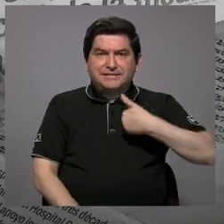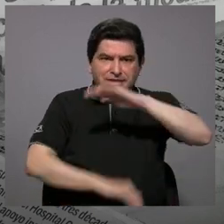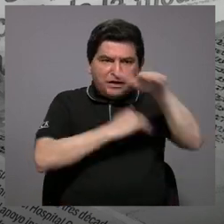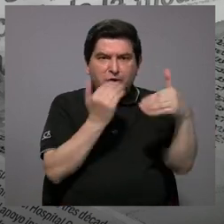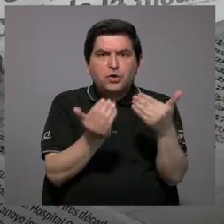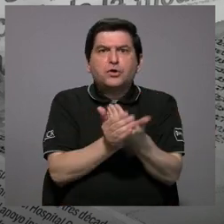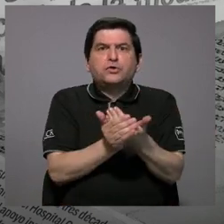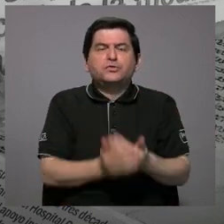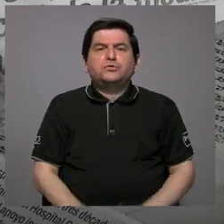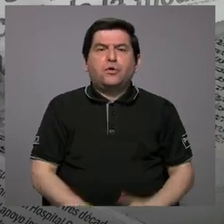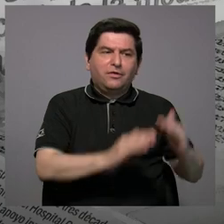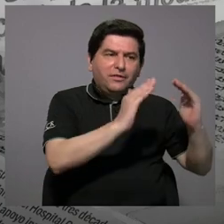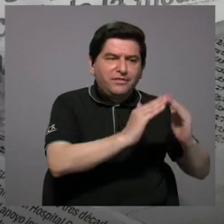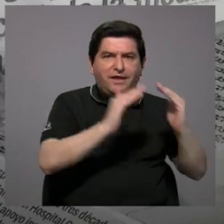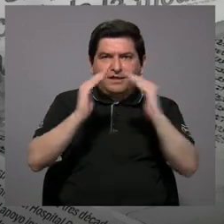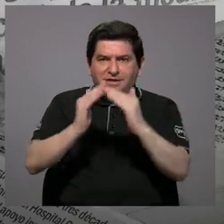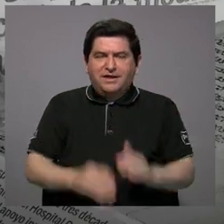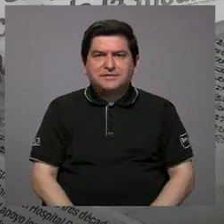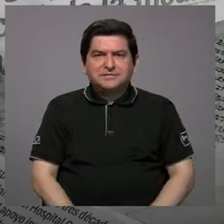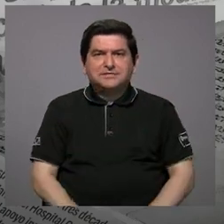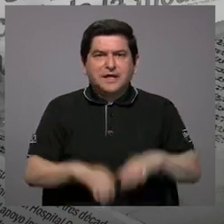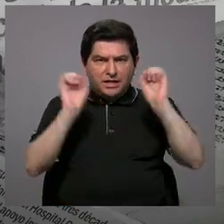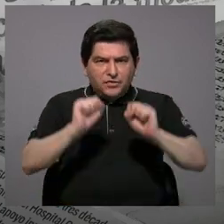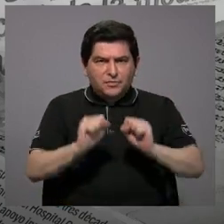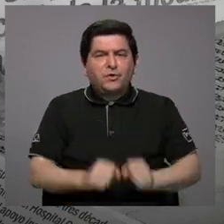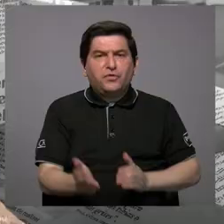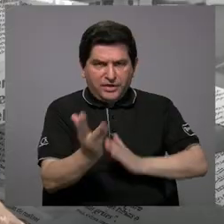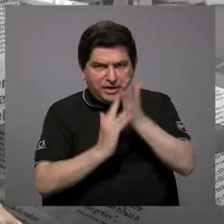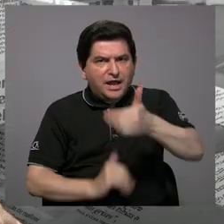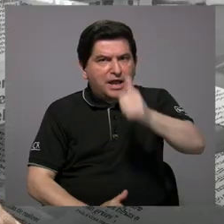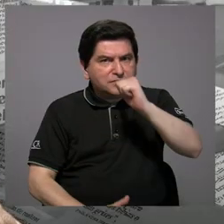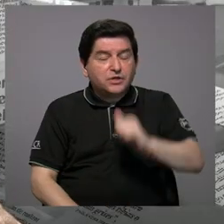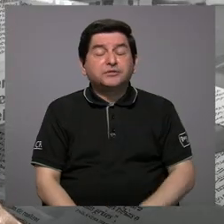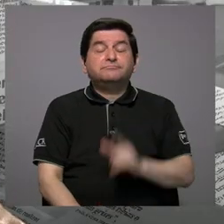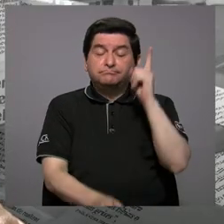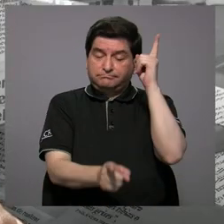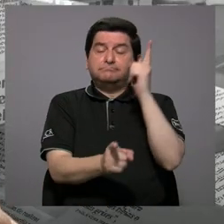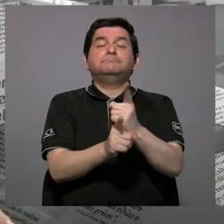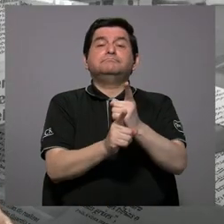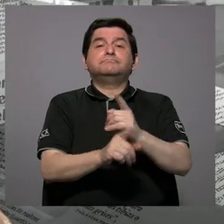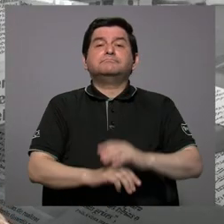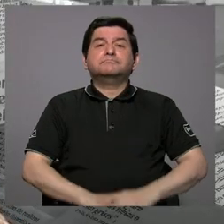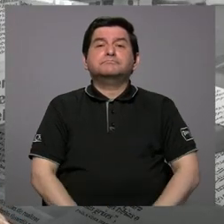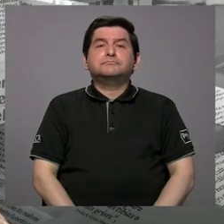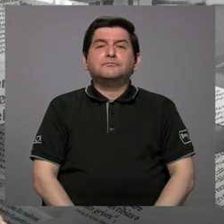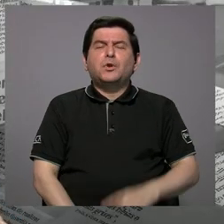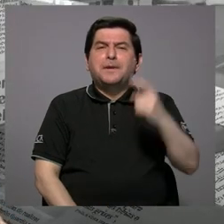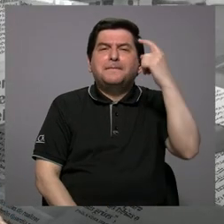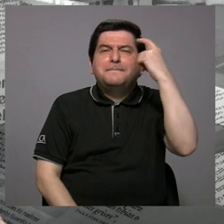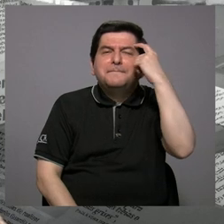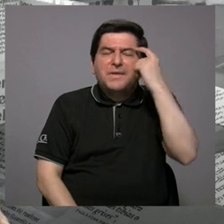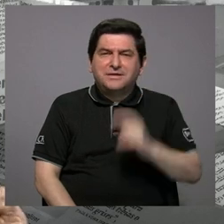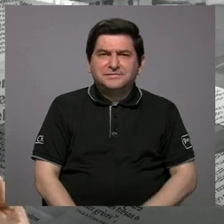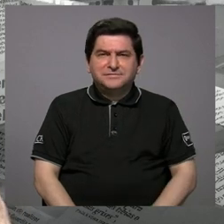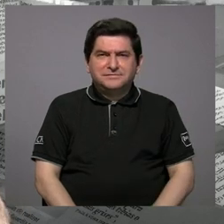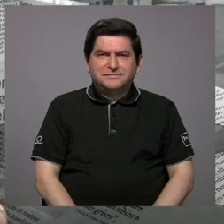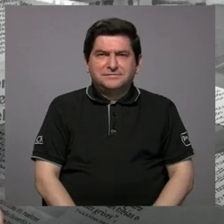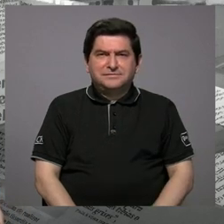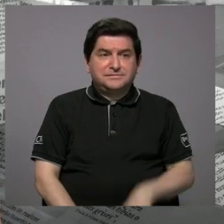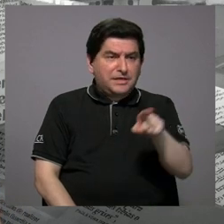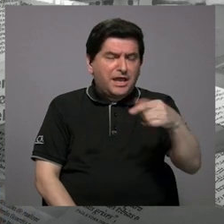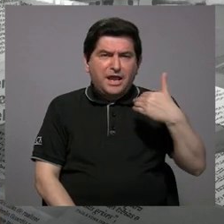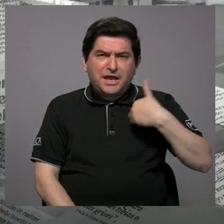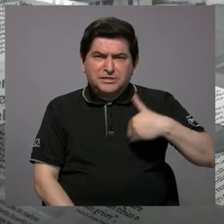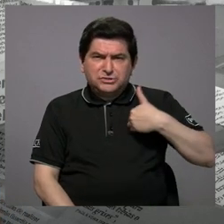todo hogar de contar con agua. De hecho que sí, de hecho que sí, imagínese lo que puede sentirse, lo que este